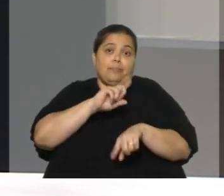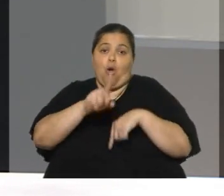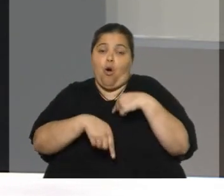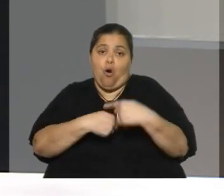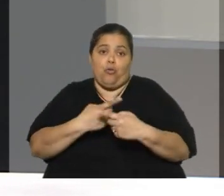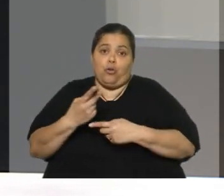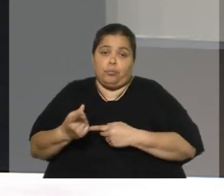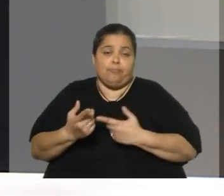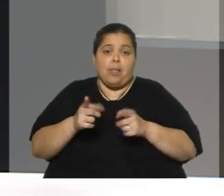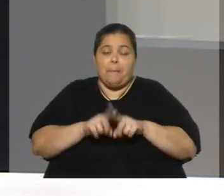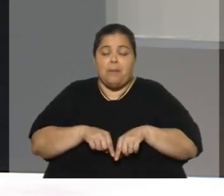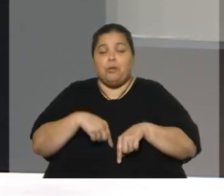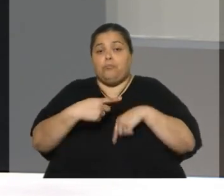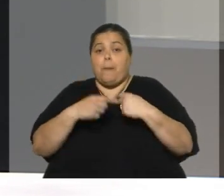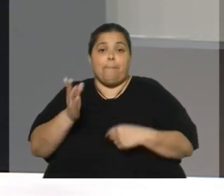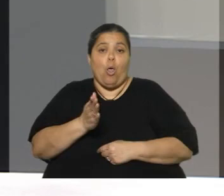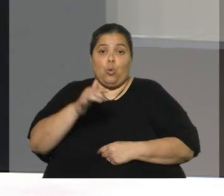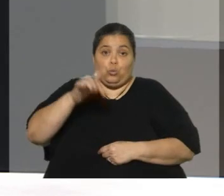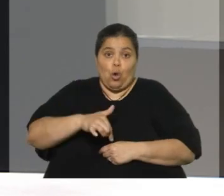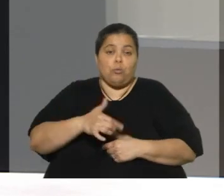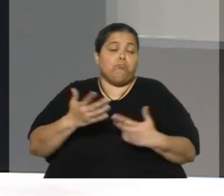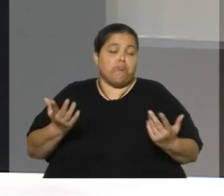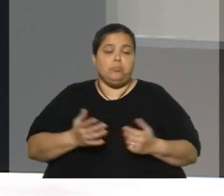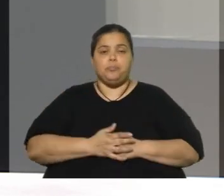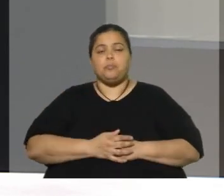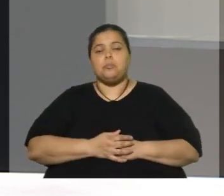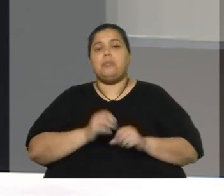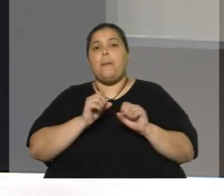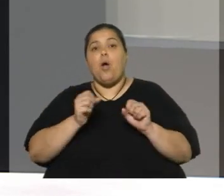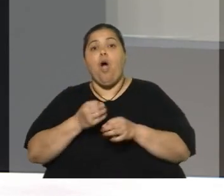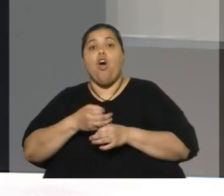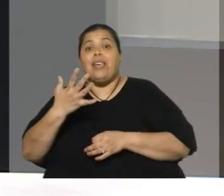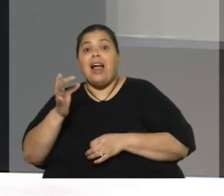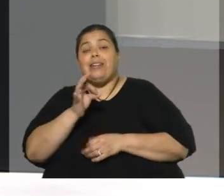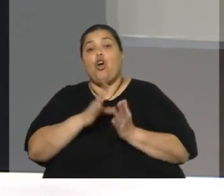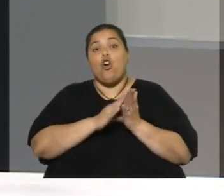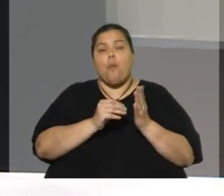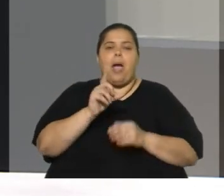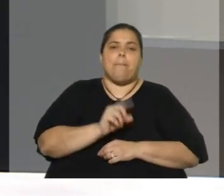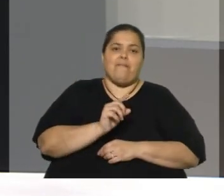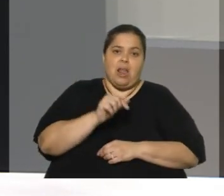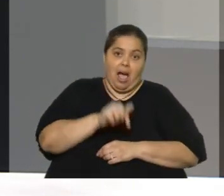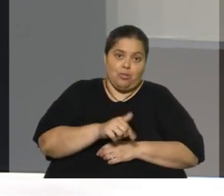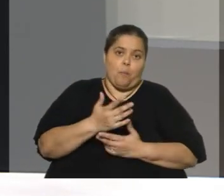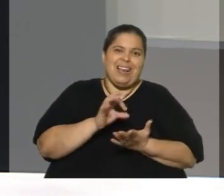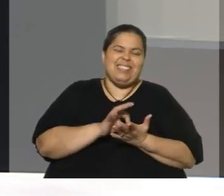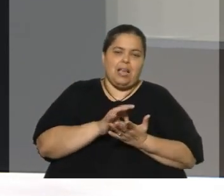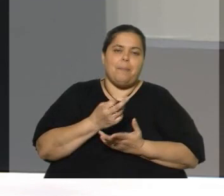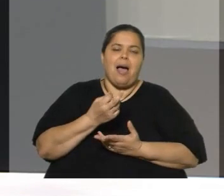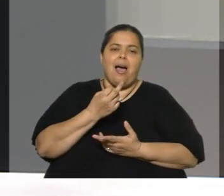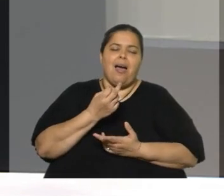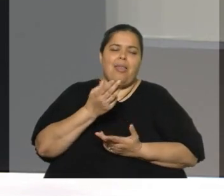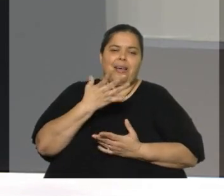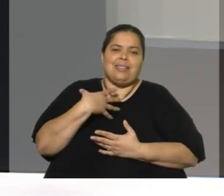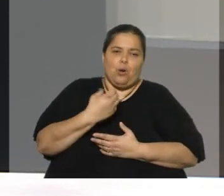vigente y se produce acá. Producir genéricos y copias es mucho más barato para el consumidor y para el sistema de salud. Hay